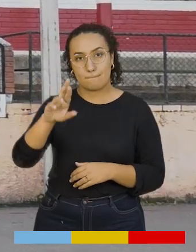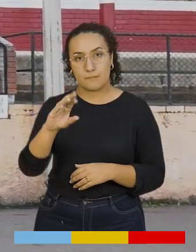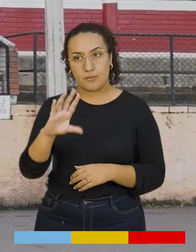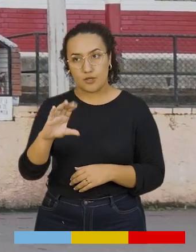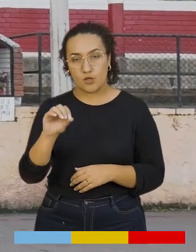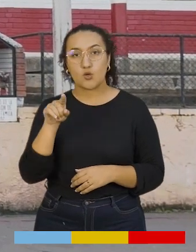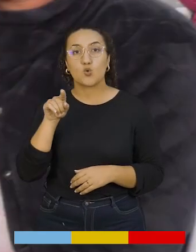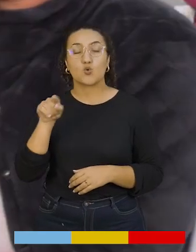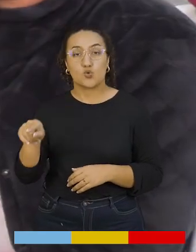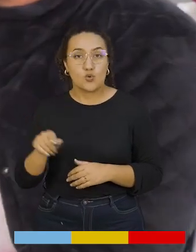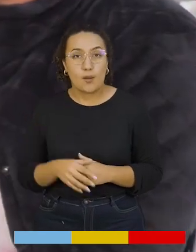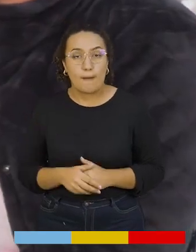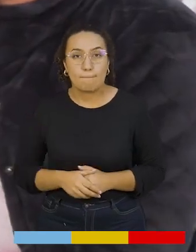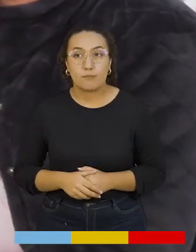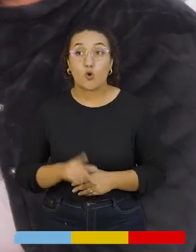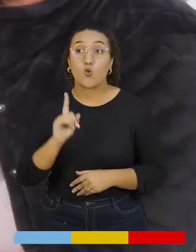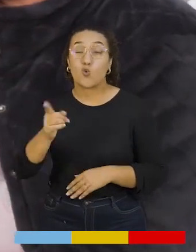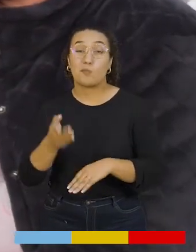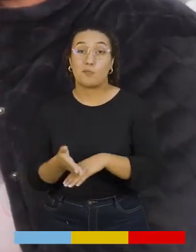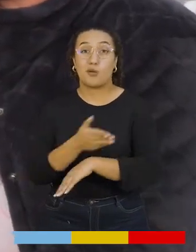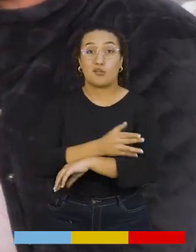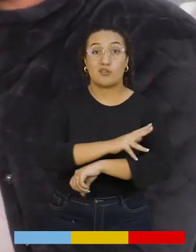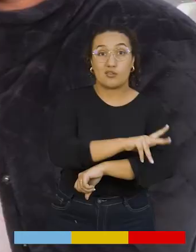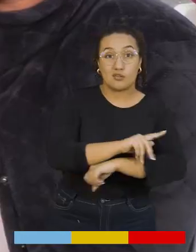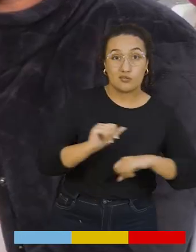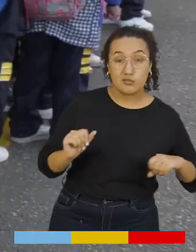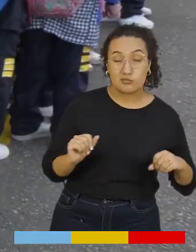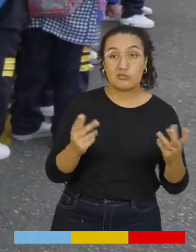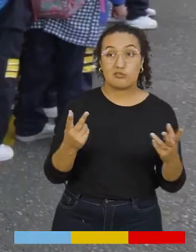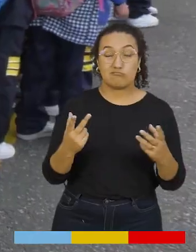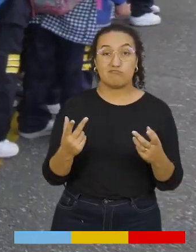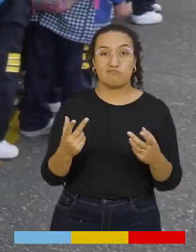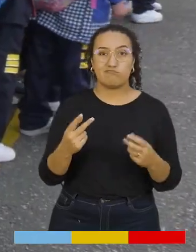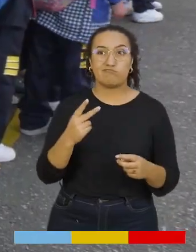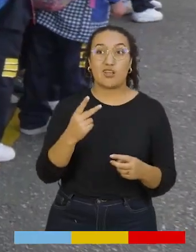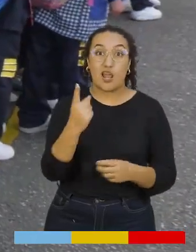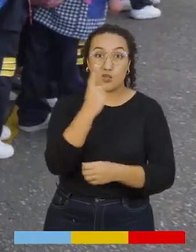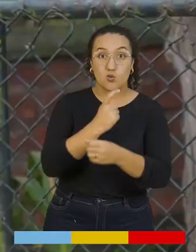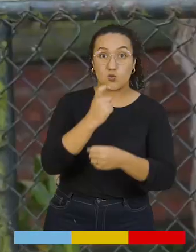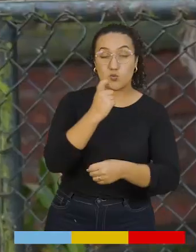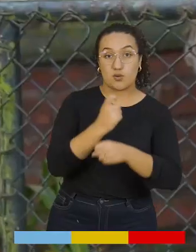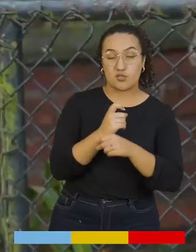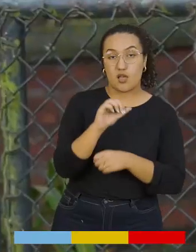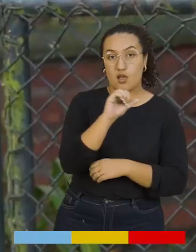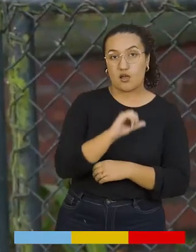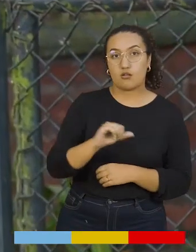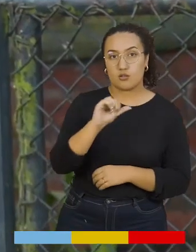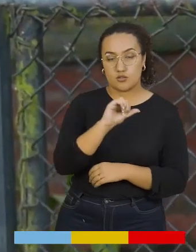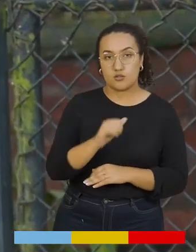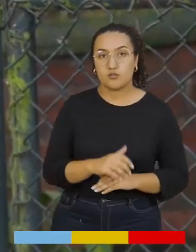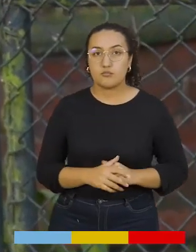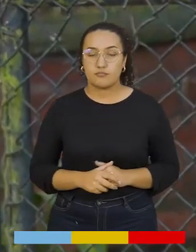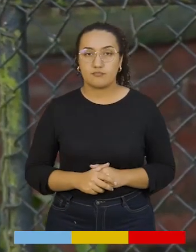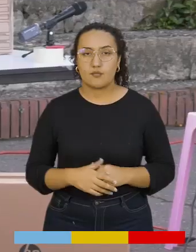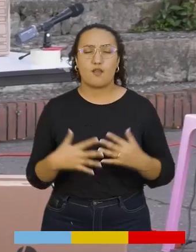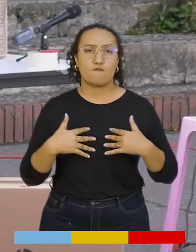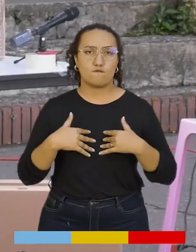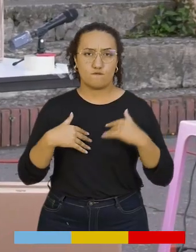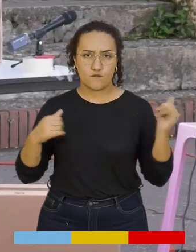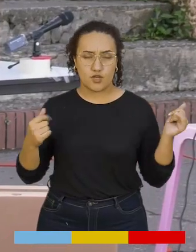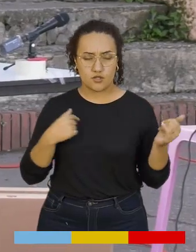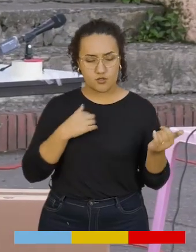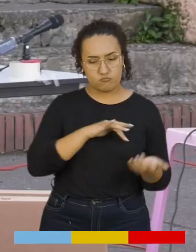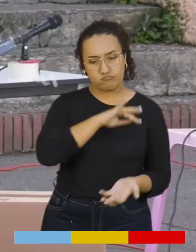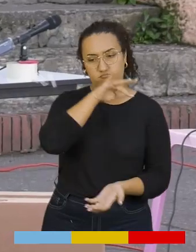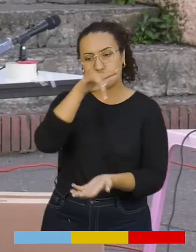en la vereda Perico de dicho municipio, la cual fue objeto de robo por parte de la delincuencia en agosto pasado. Muy